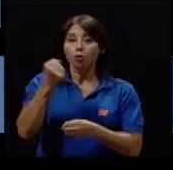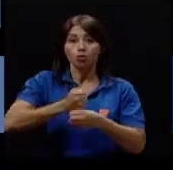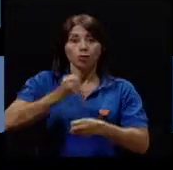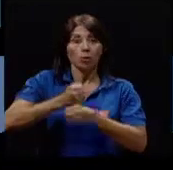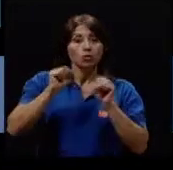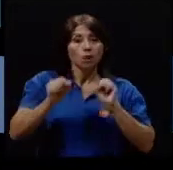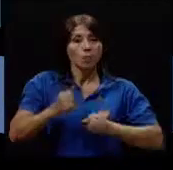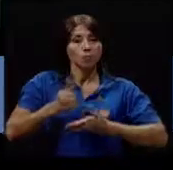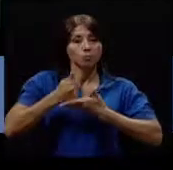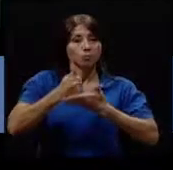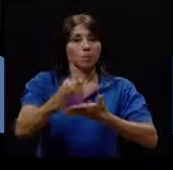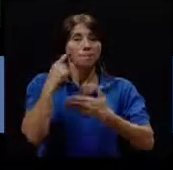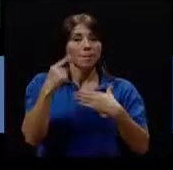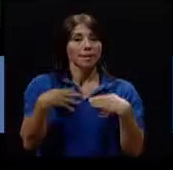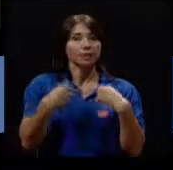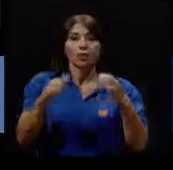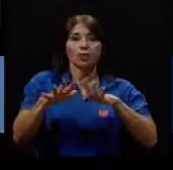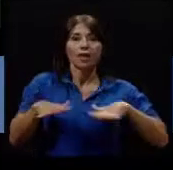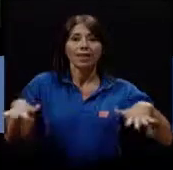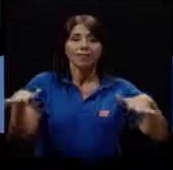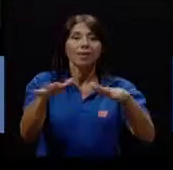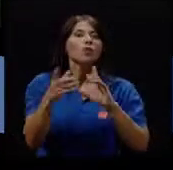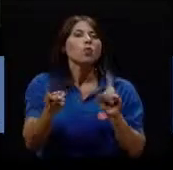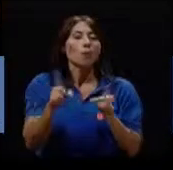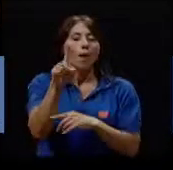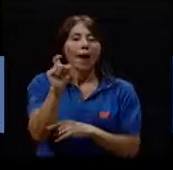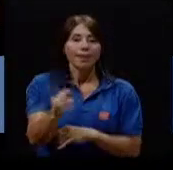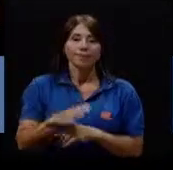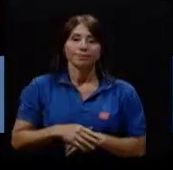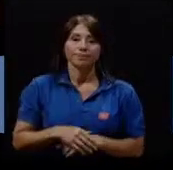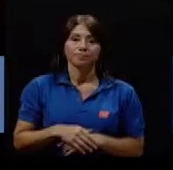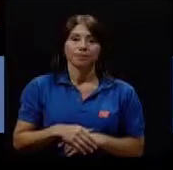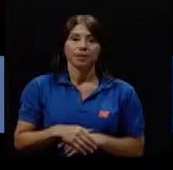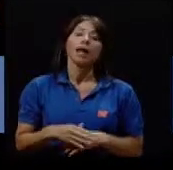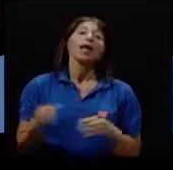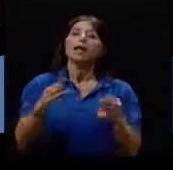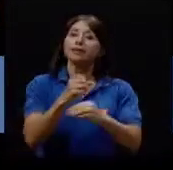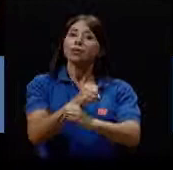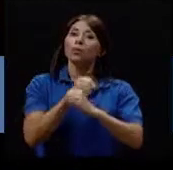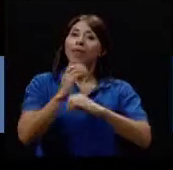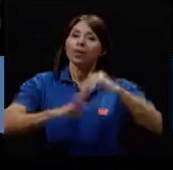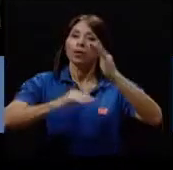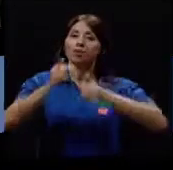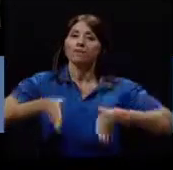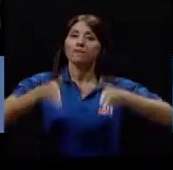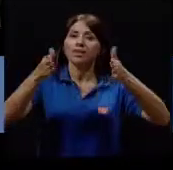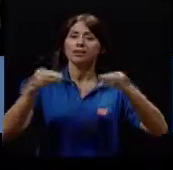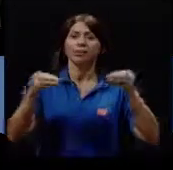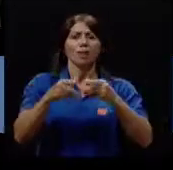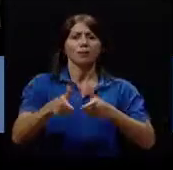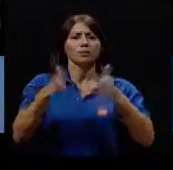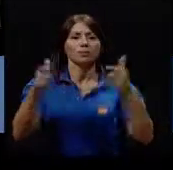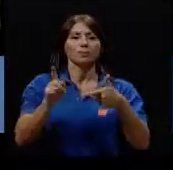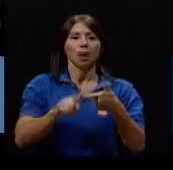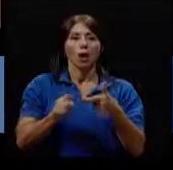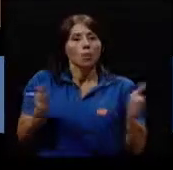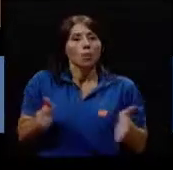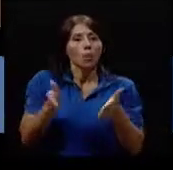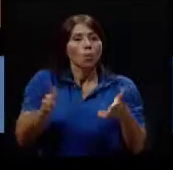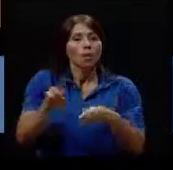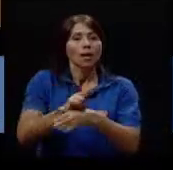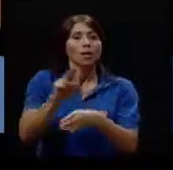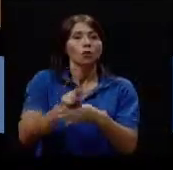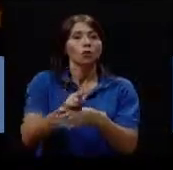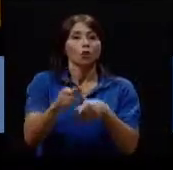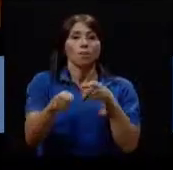pueden contribuir a la salubridad del medio son las siguientes aumentar la seguridad de los edificios promover el uso y manejo seguro de las